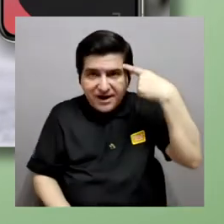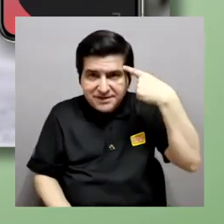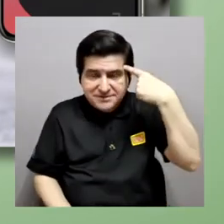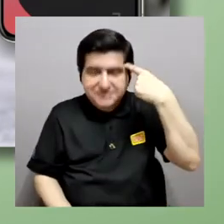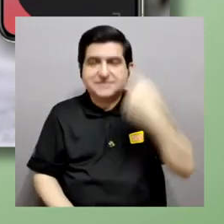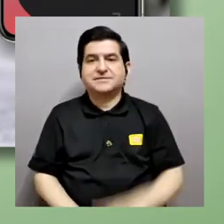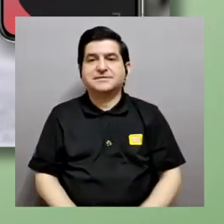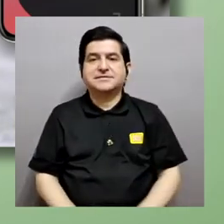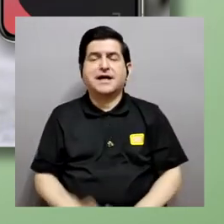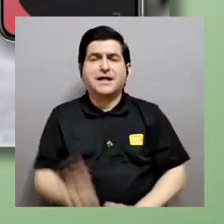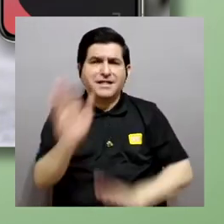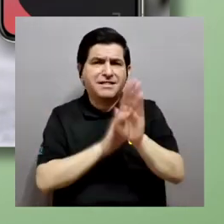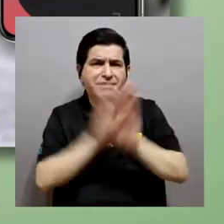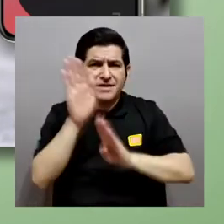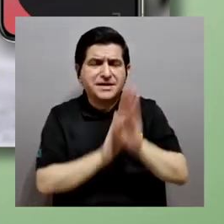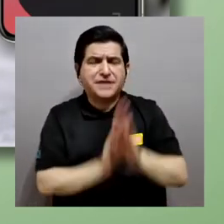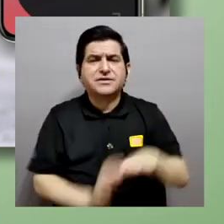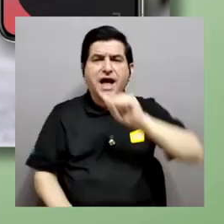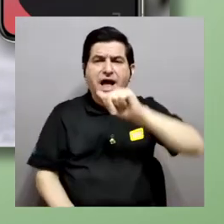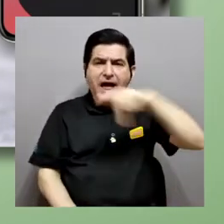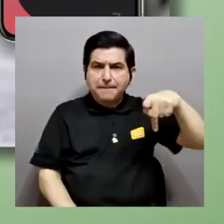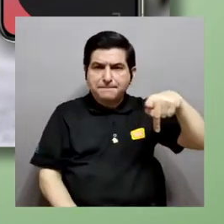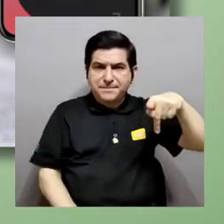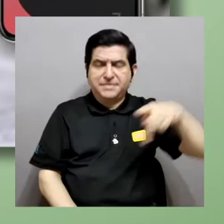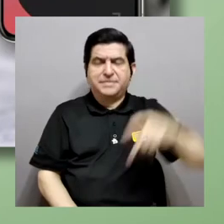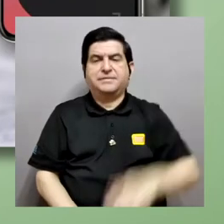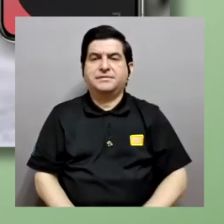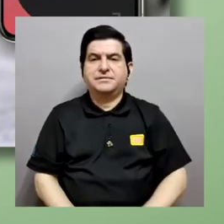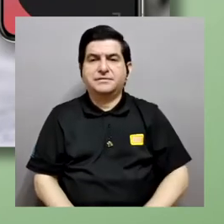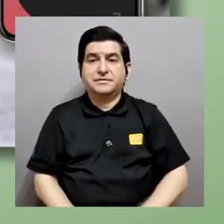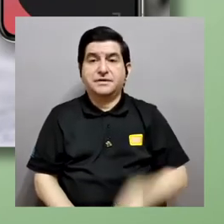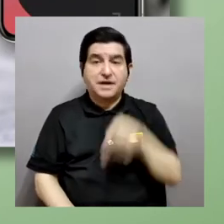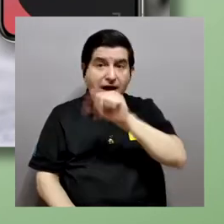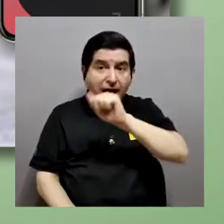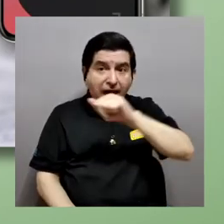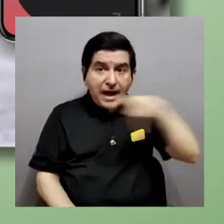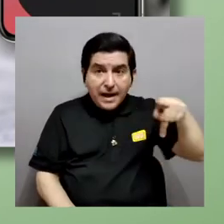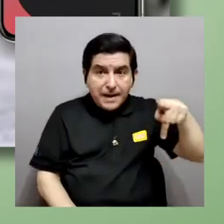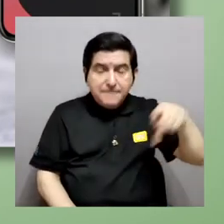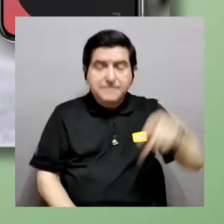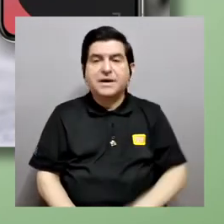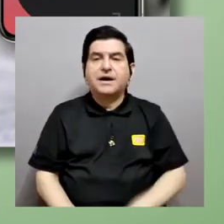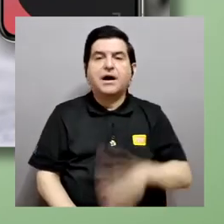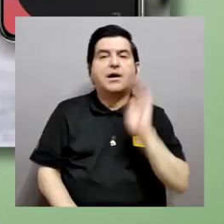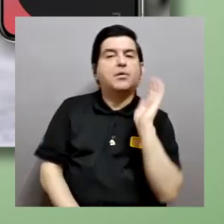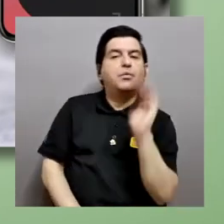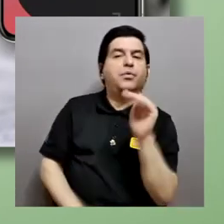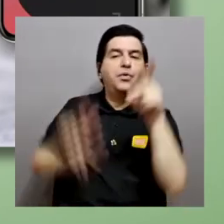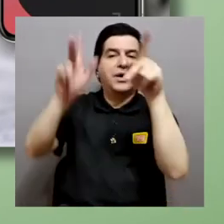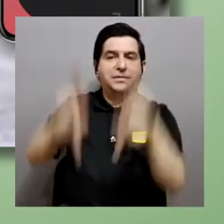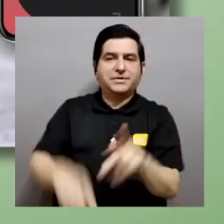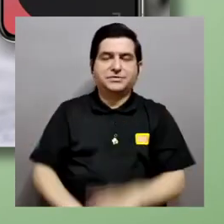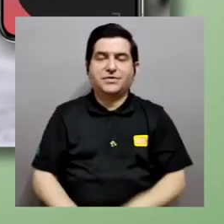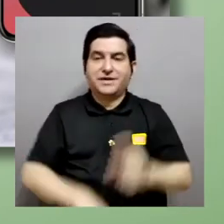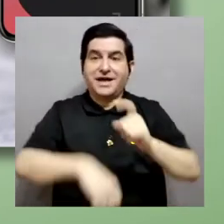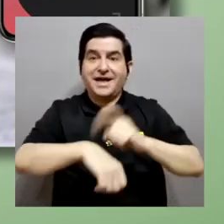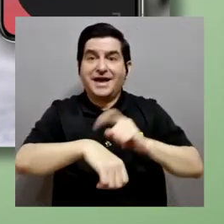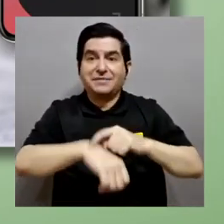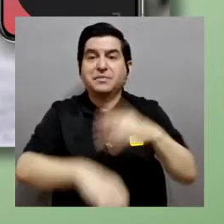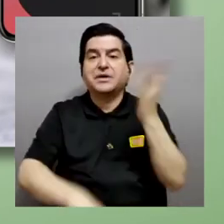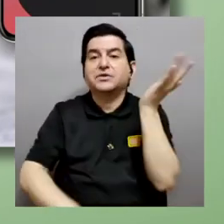estamos desarrollando una aplicación que le da una notificación a las personas